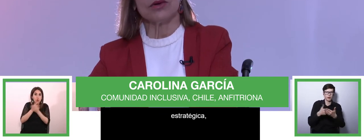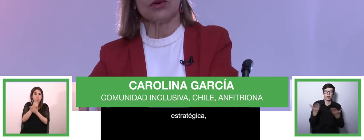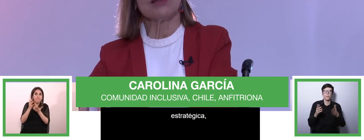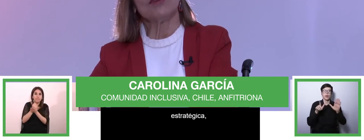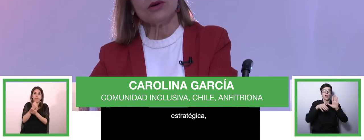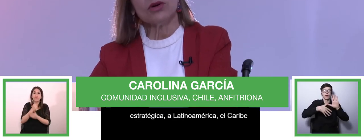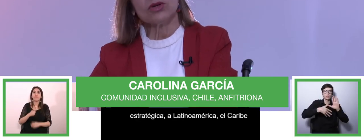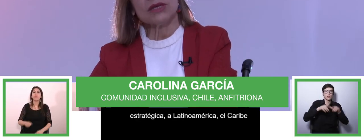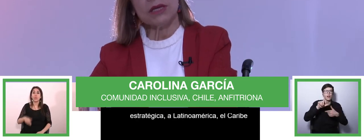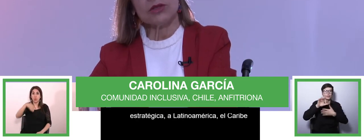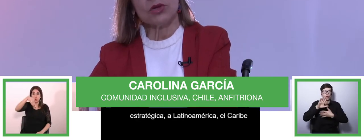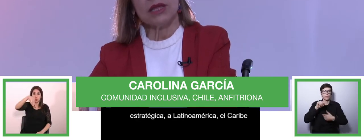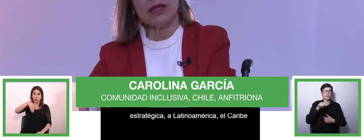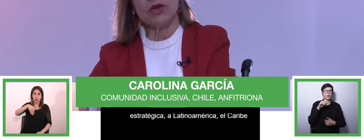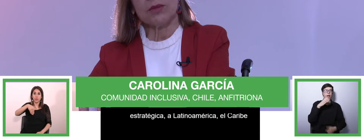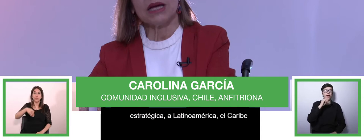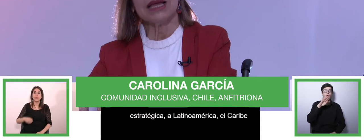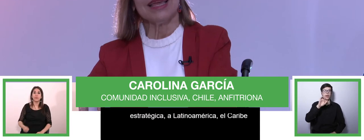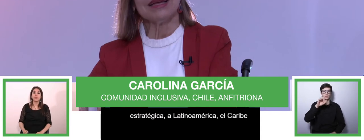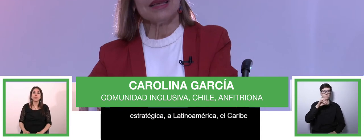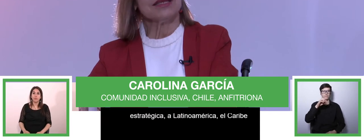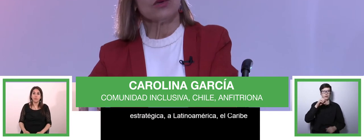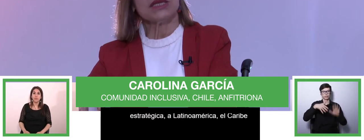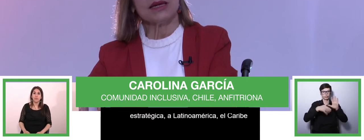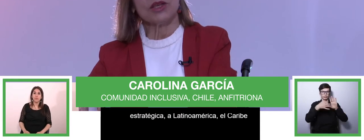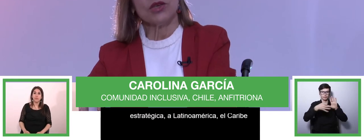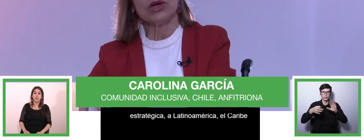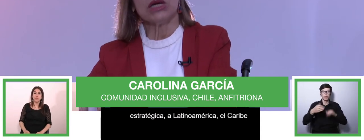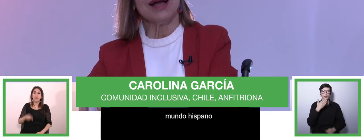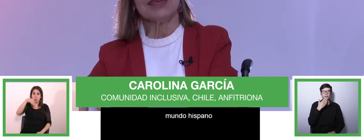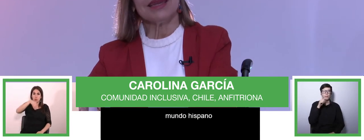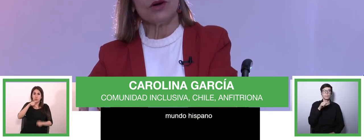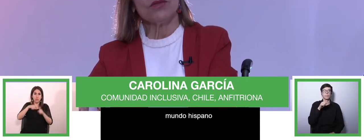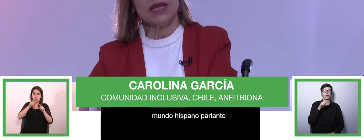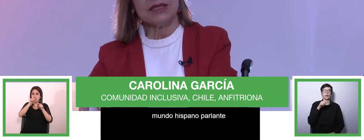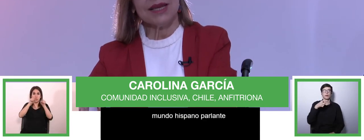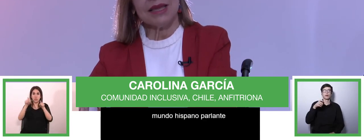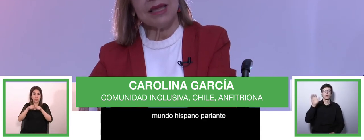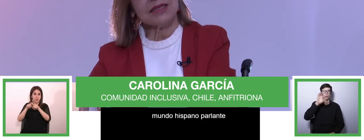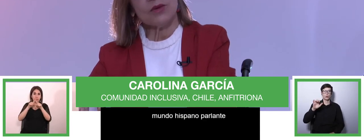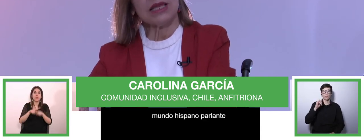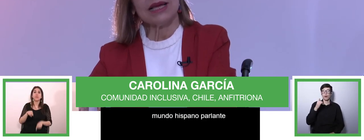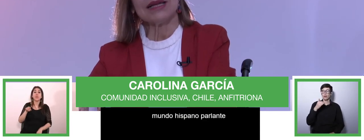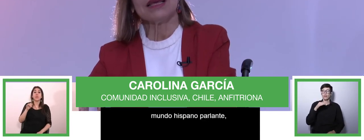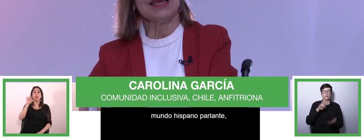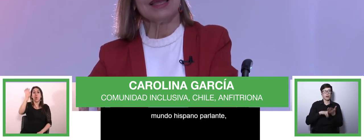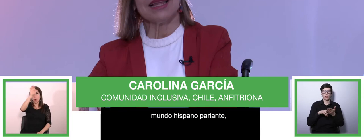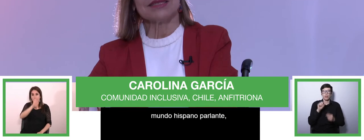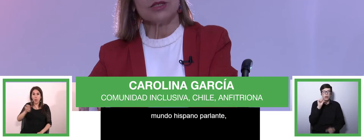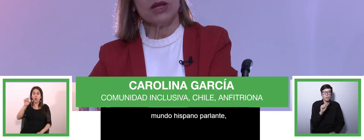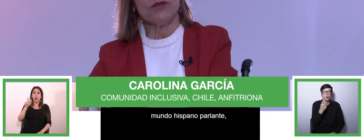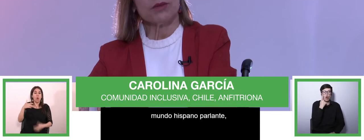embargo, el bajo conocimiento del idioma inglés en nuestra región ha generado brechas y desigualdad